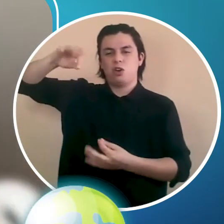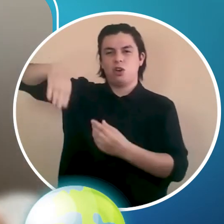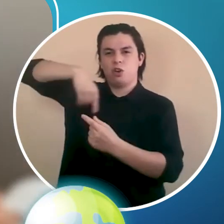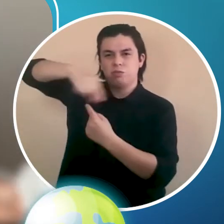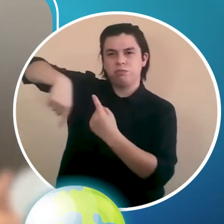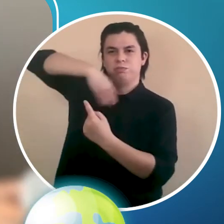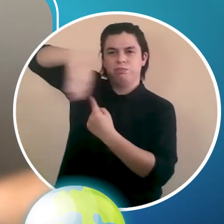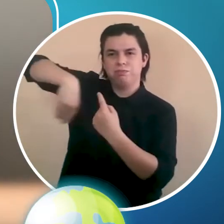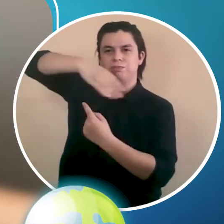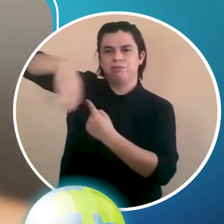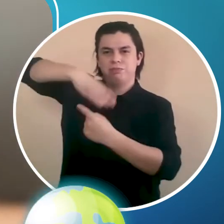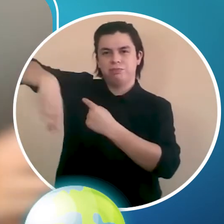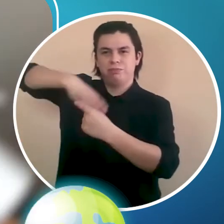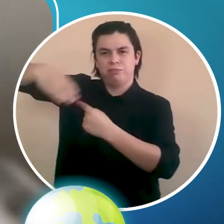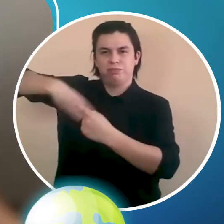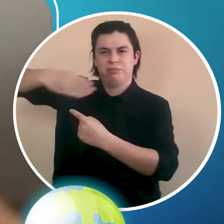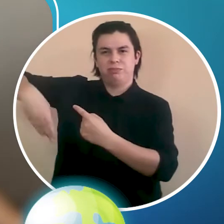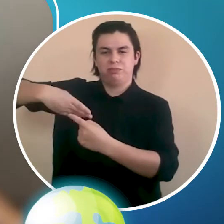broche.